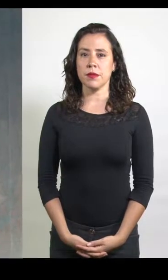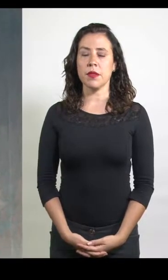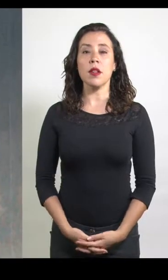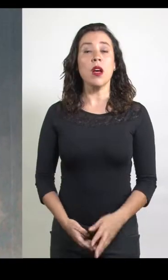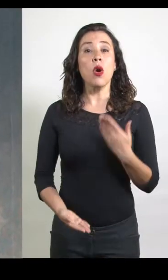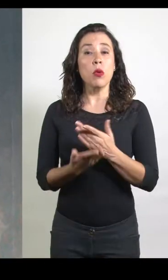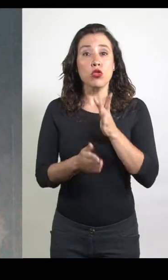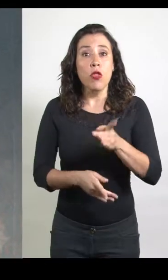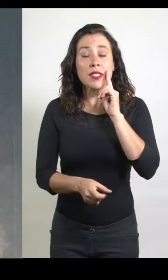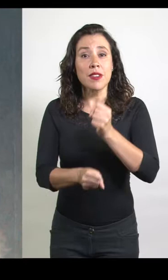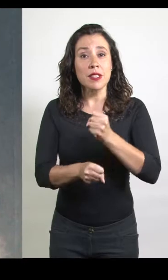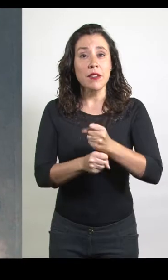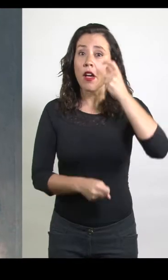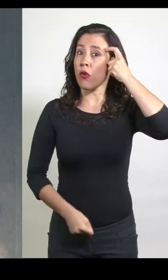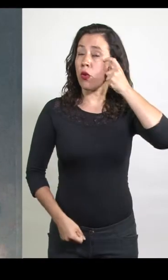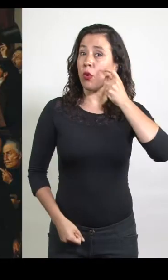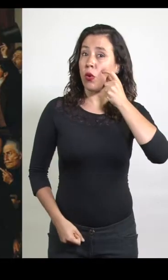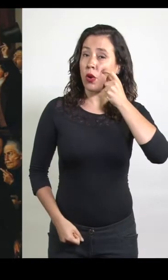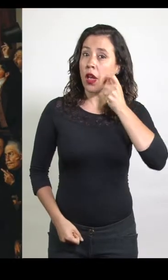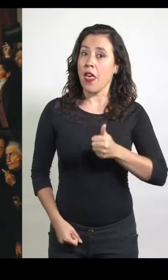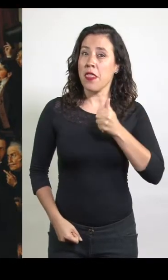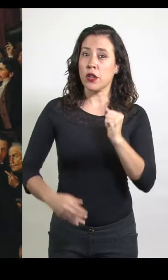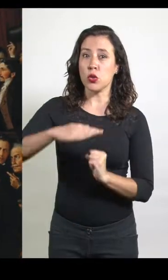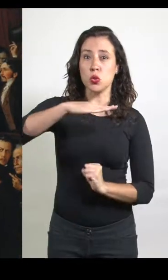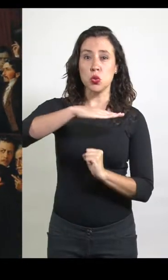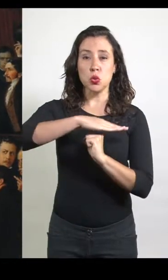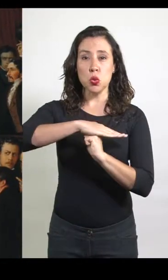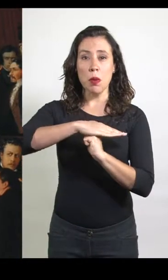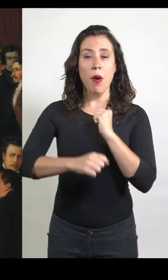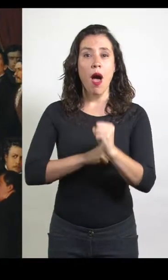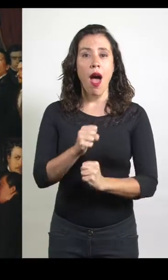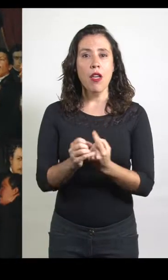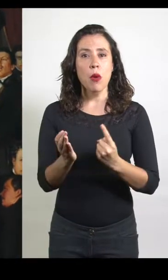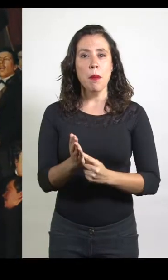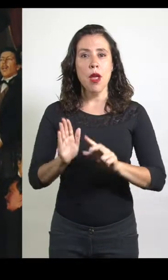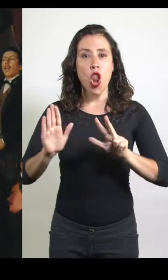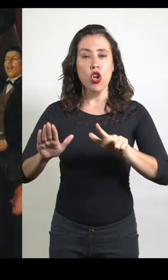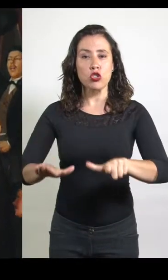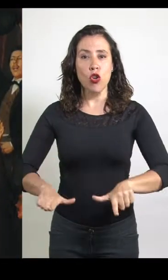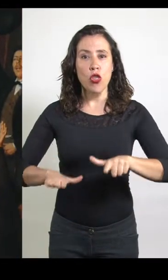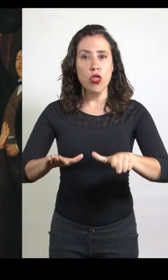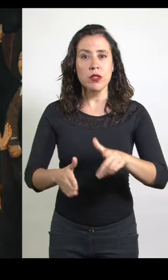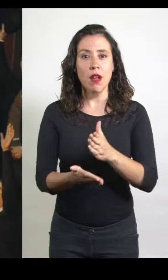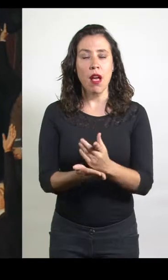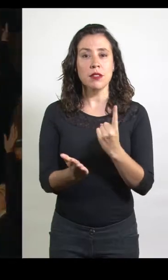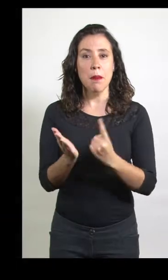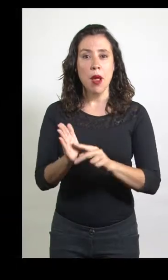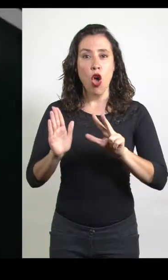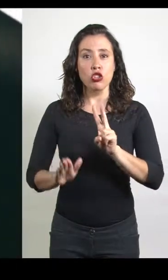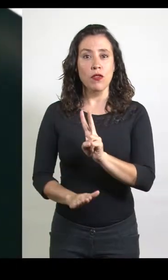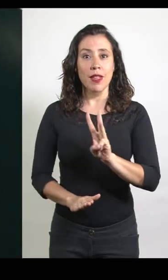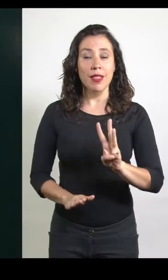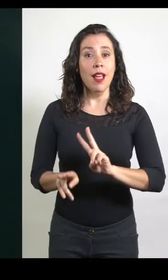Mientras se desempeñaba Bernardo Higgins como director supremo entre los años 1817 y 1823,